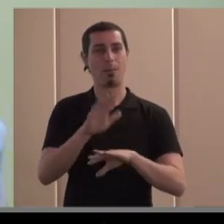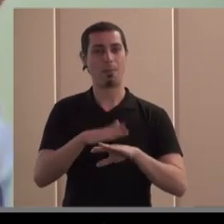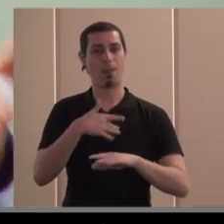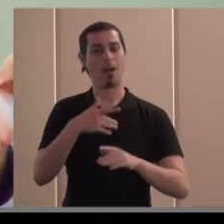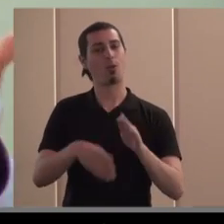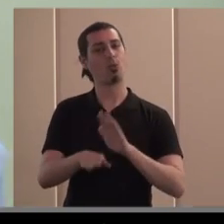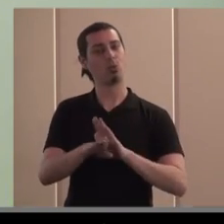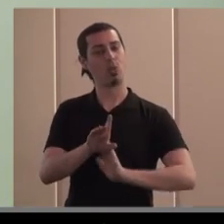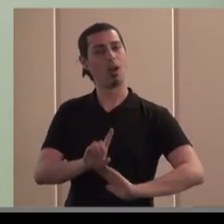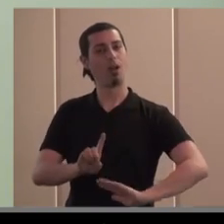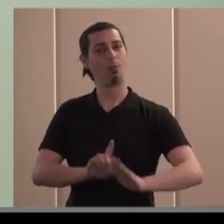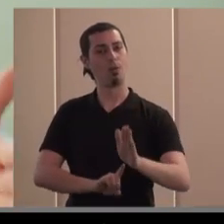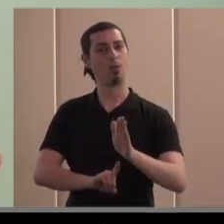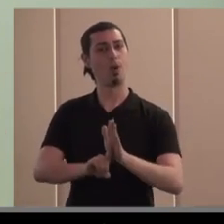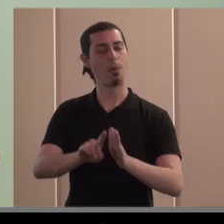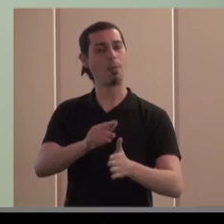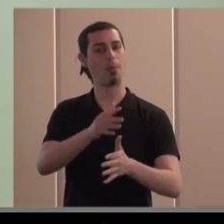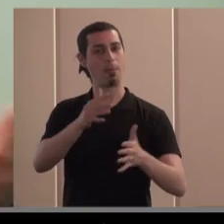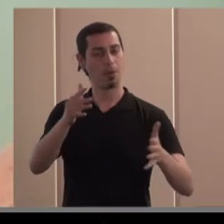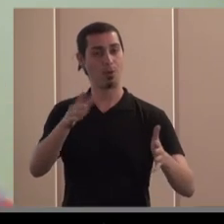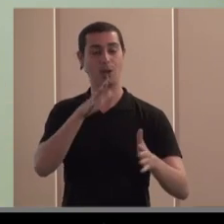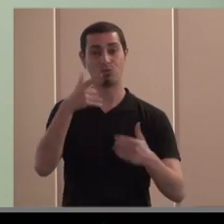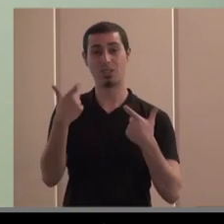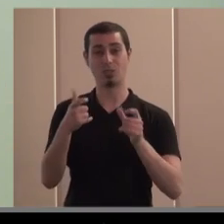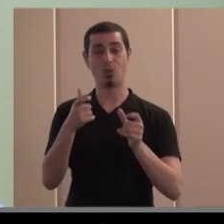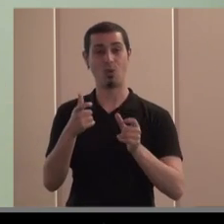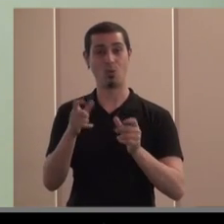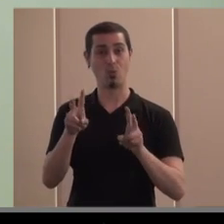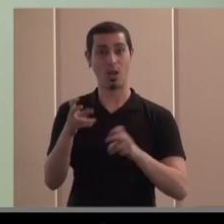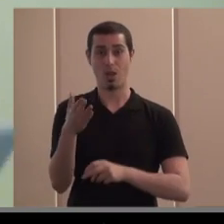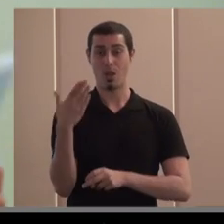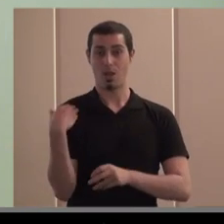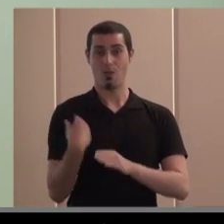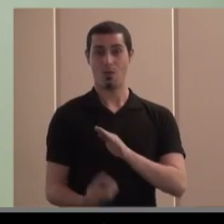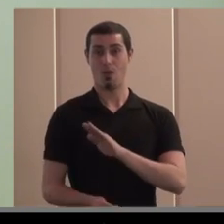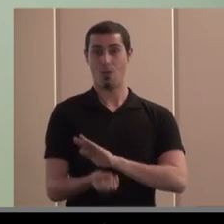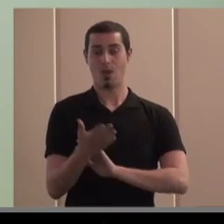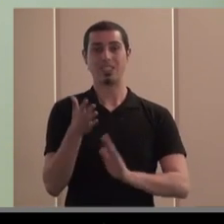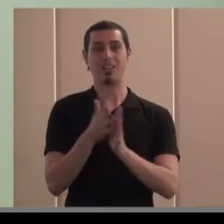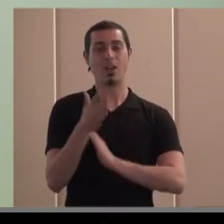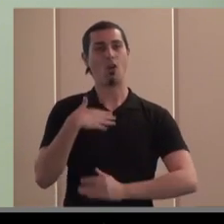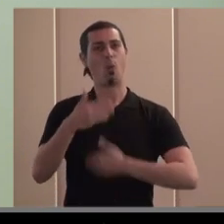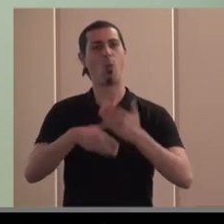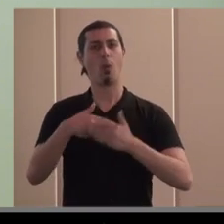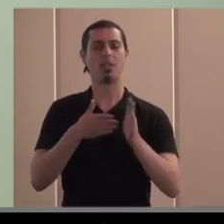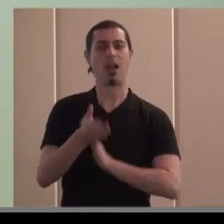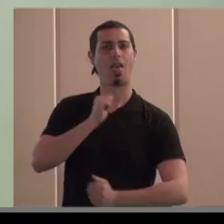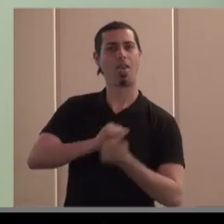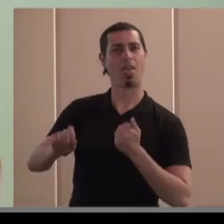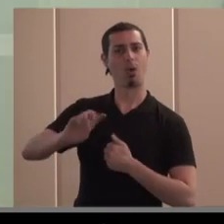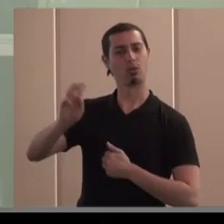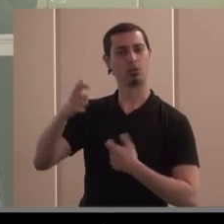seguir creciendo al ser también un sector emergente que se va abriendo paso sin querer apartar a nadie eso es todo